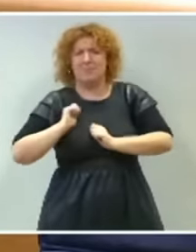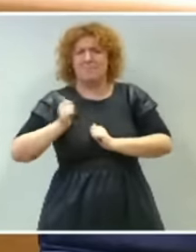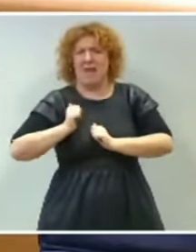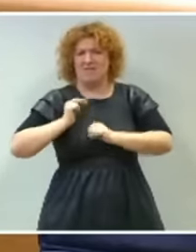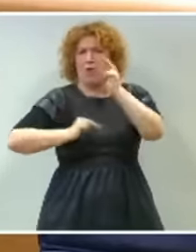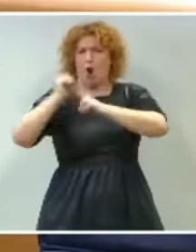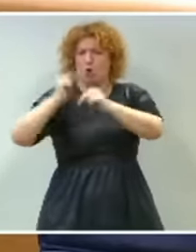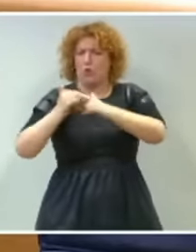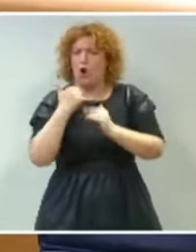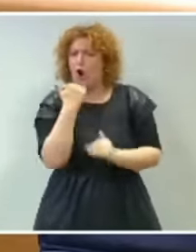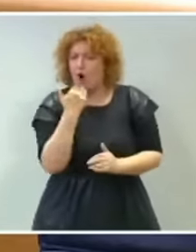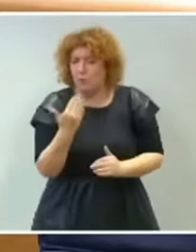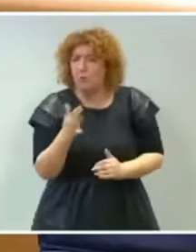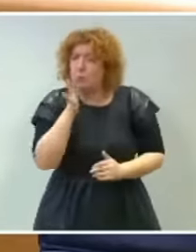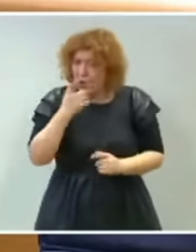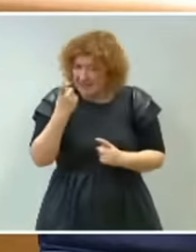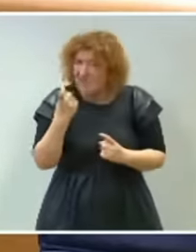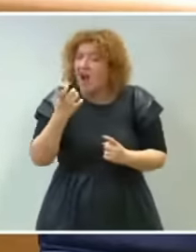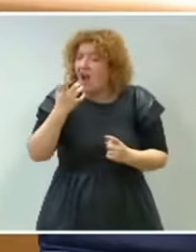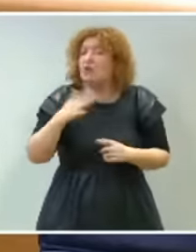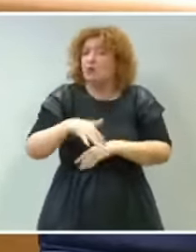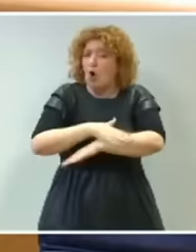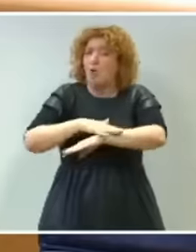oposición para largo.